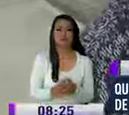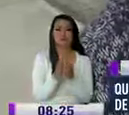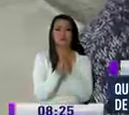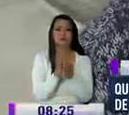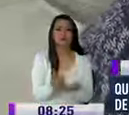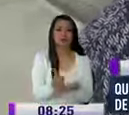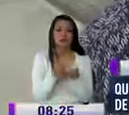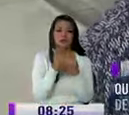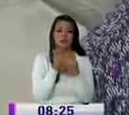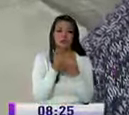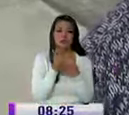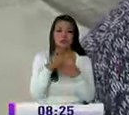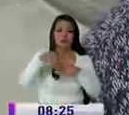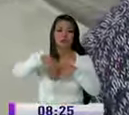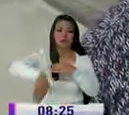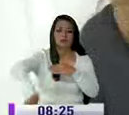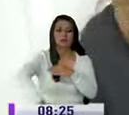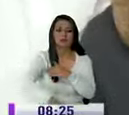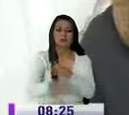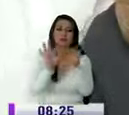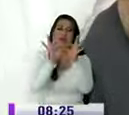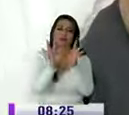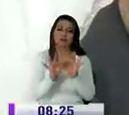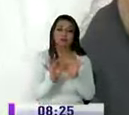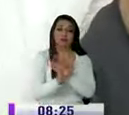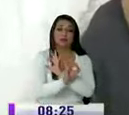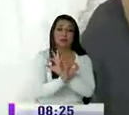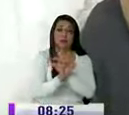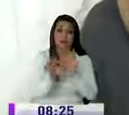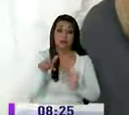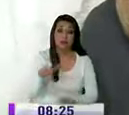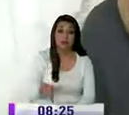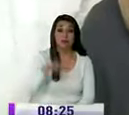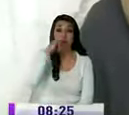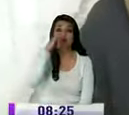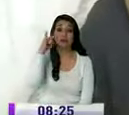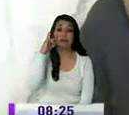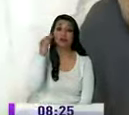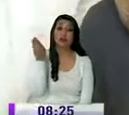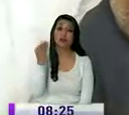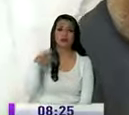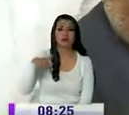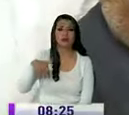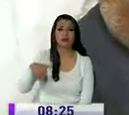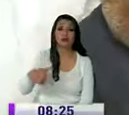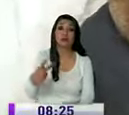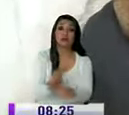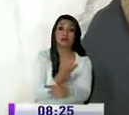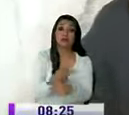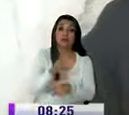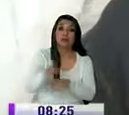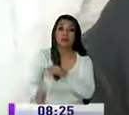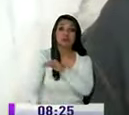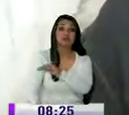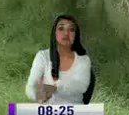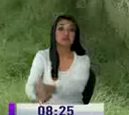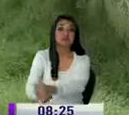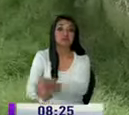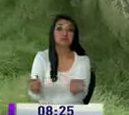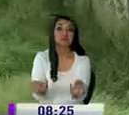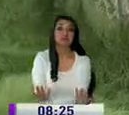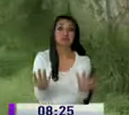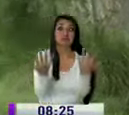con el adesentamiento de esta quebrada por aquí pasan niños pasan jóvenes y a veces corren peligro por el mismo hecho de que está mucho monte